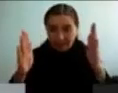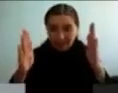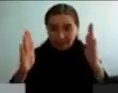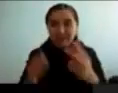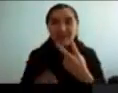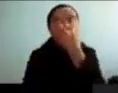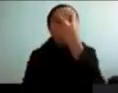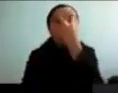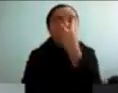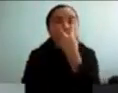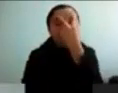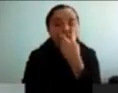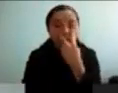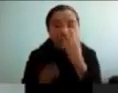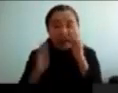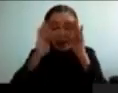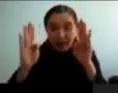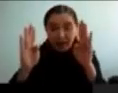atencional.